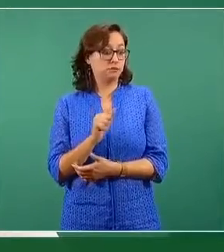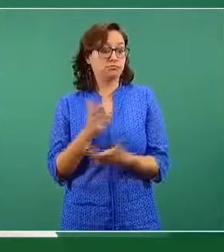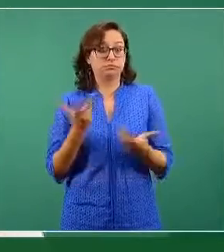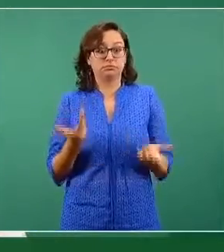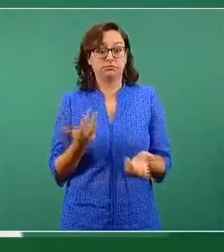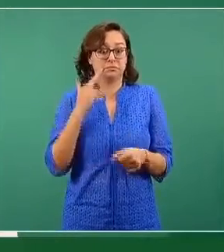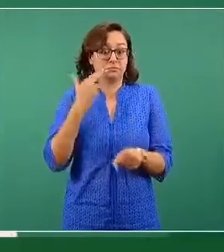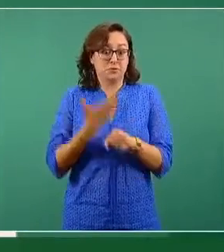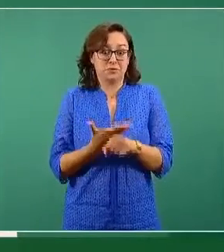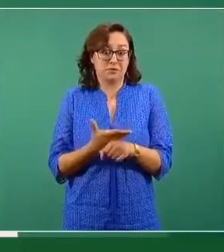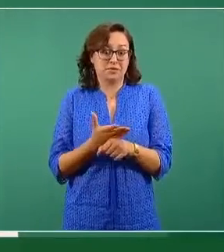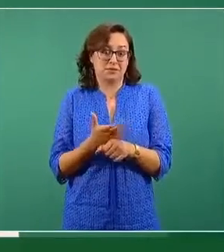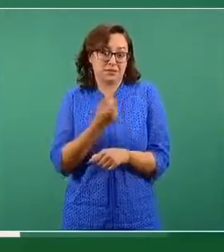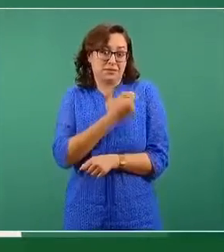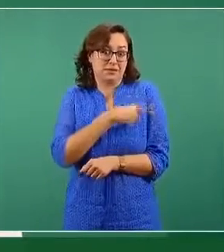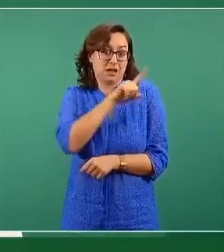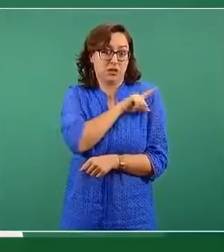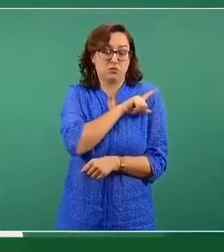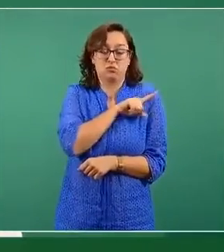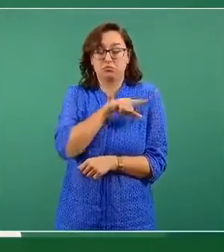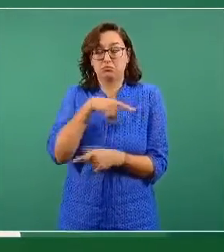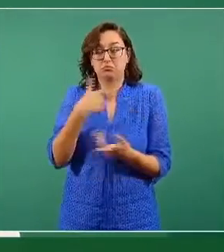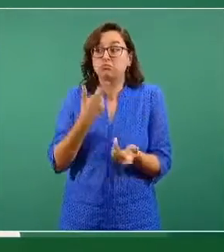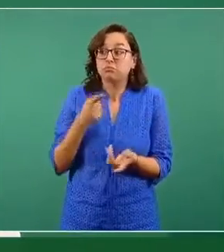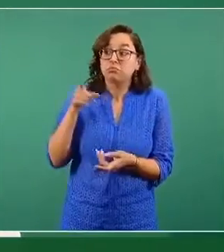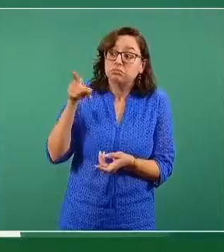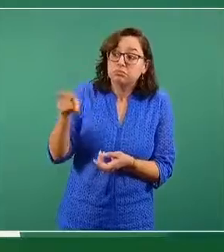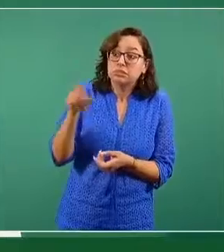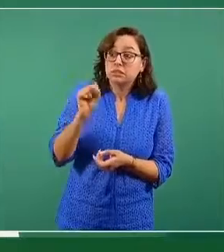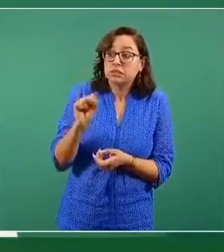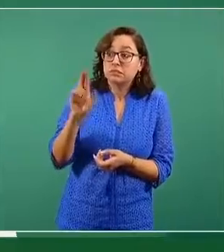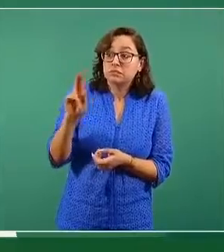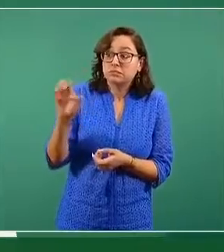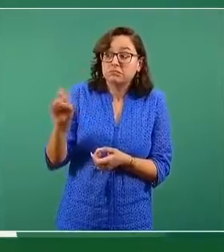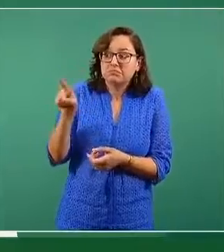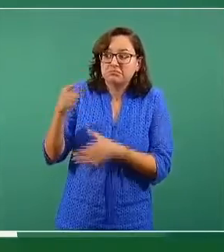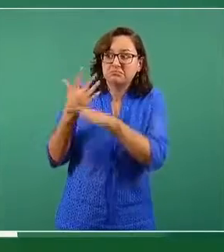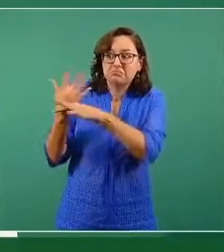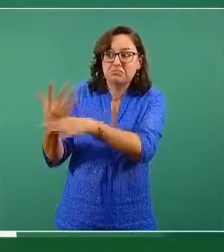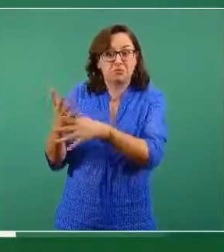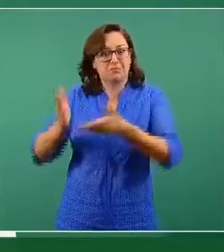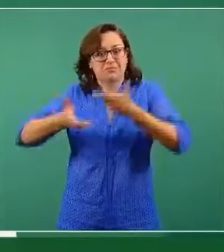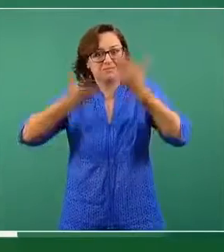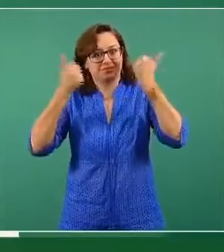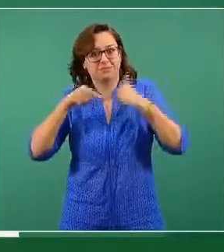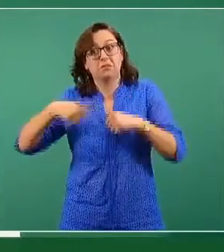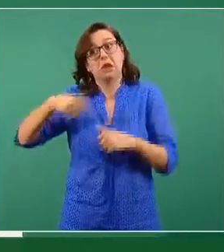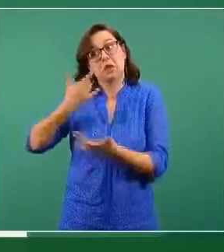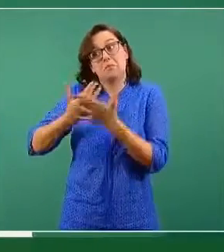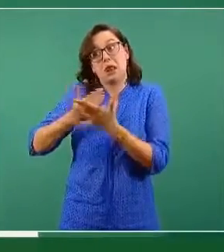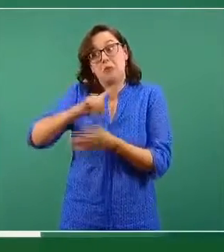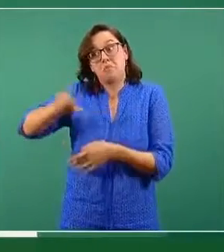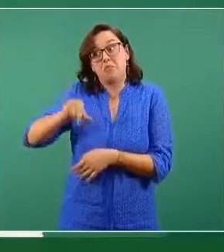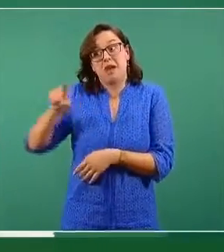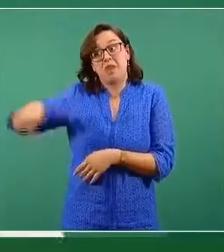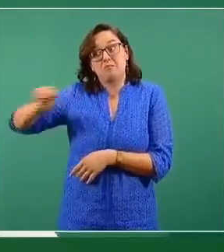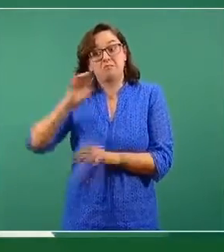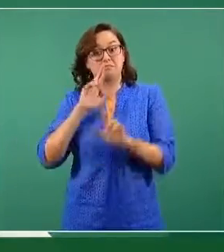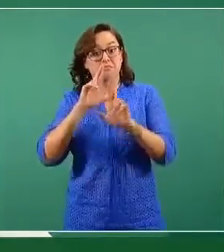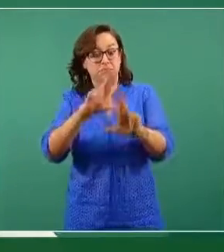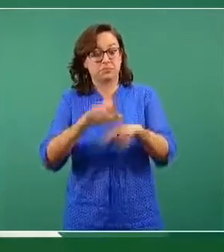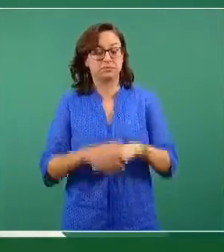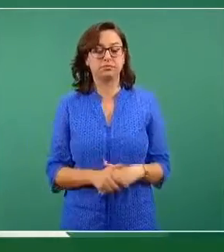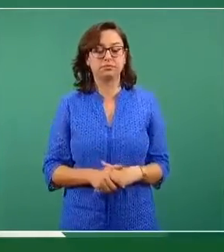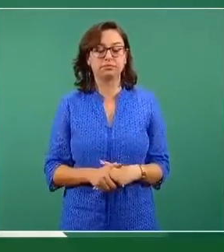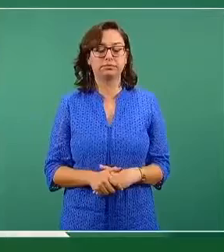comentara sobre los aspectos de la política exterior. Baste decir, solamente sobre esto segundo, que el propio